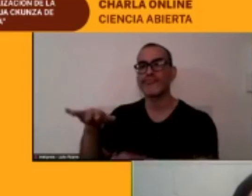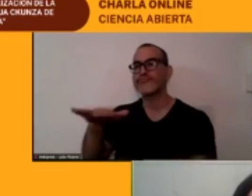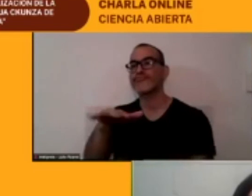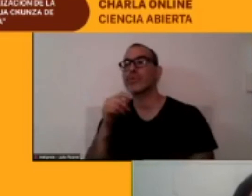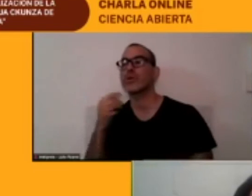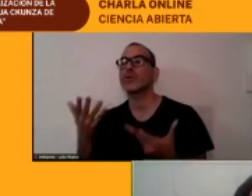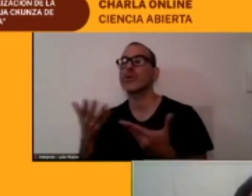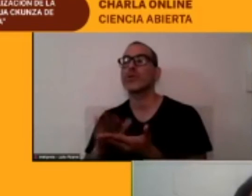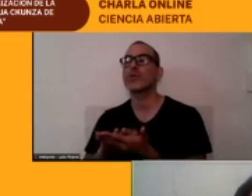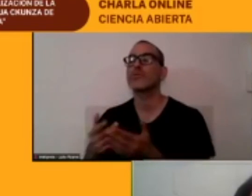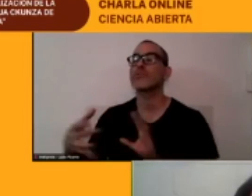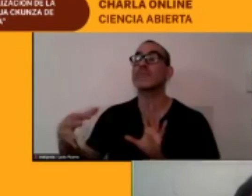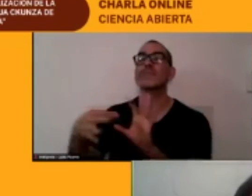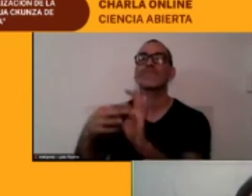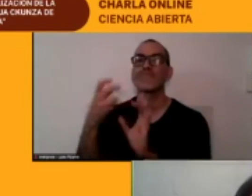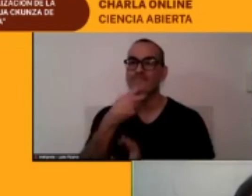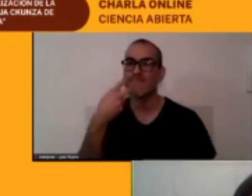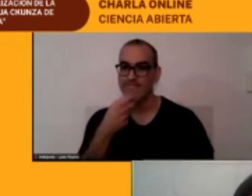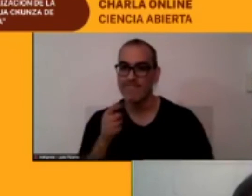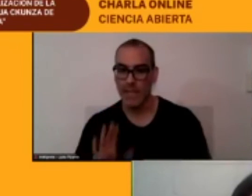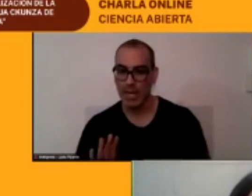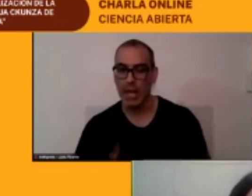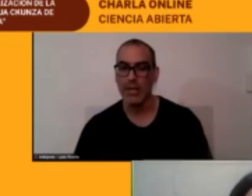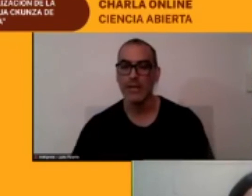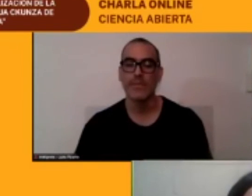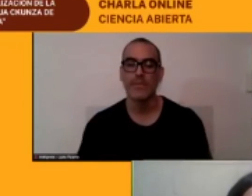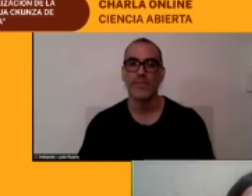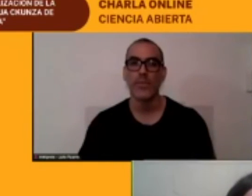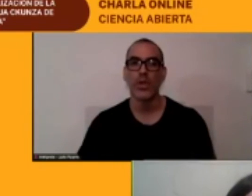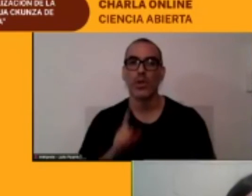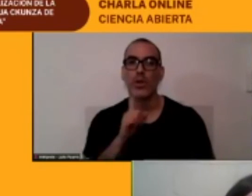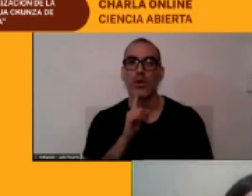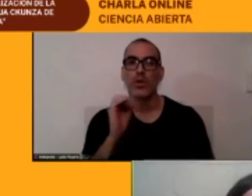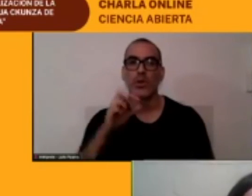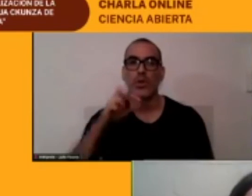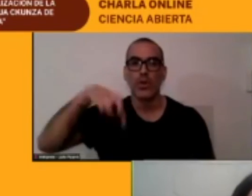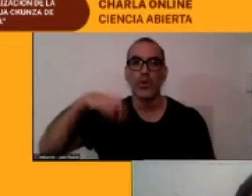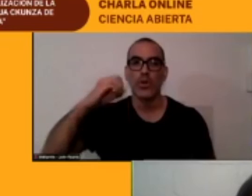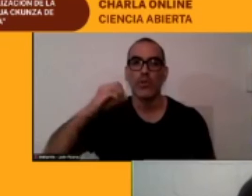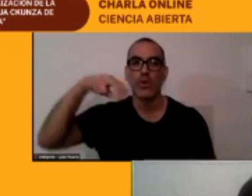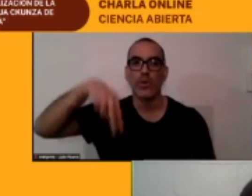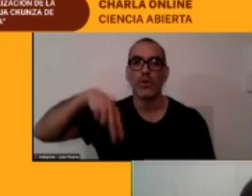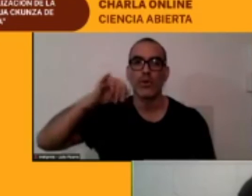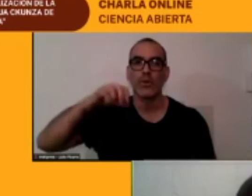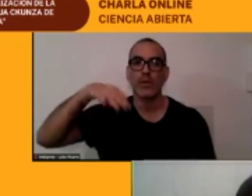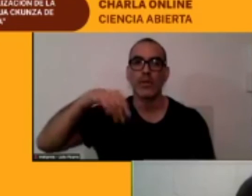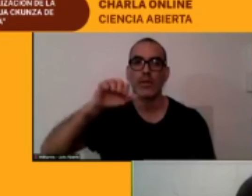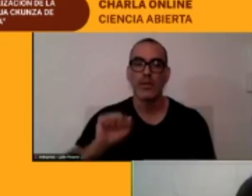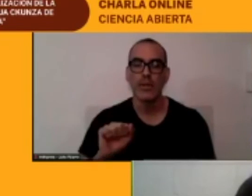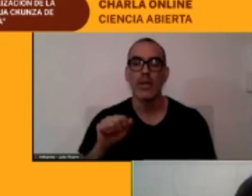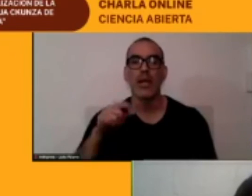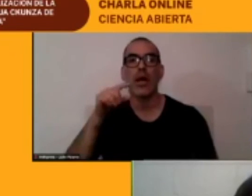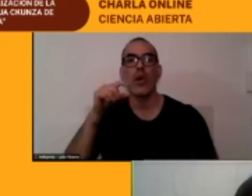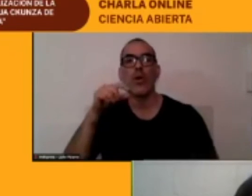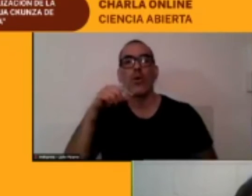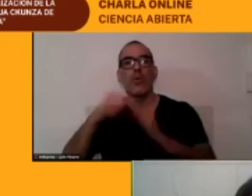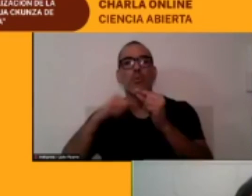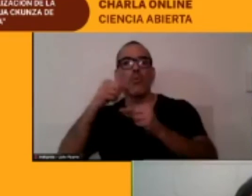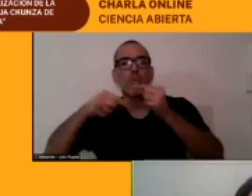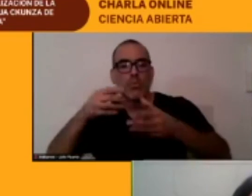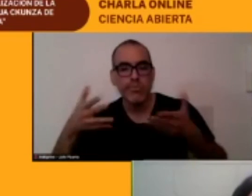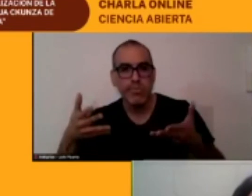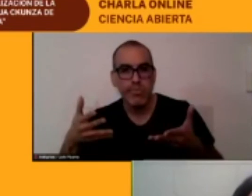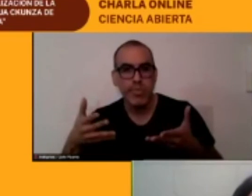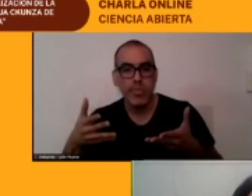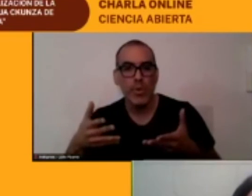comenzando en la investigación recopilando rescatando y todo es como de a poco porque no es un trabajo